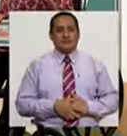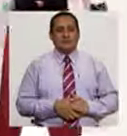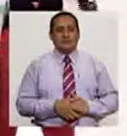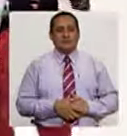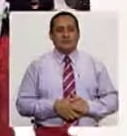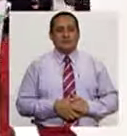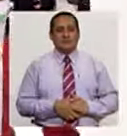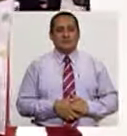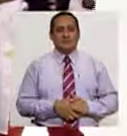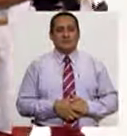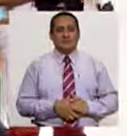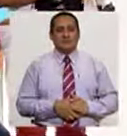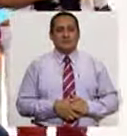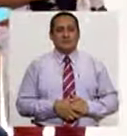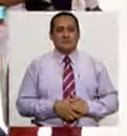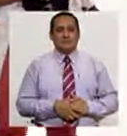Por favor.